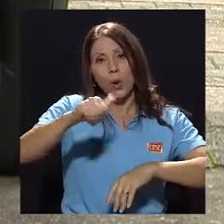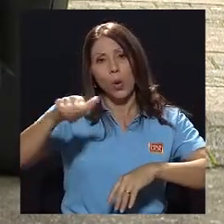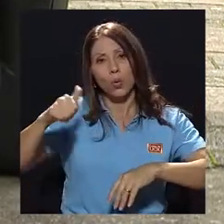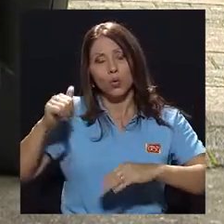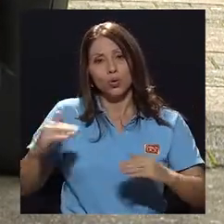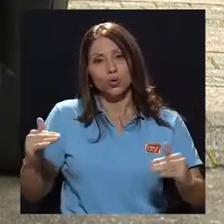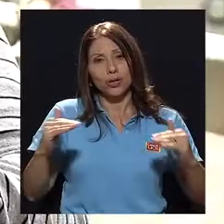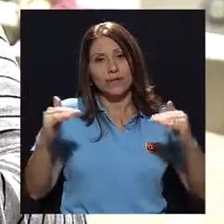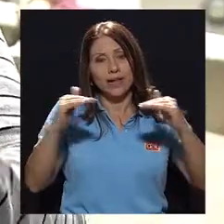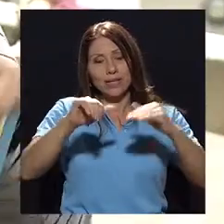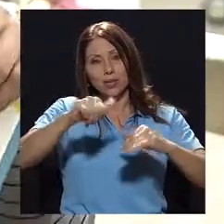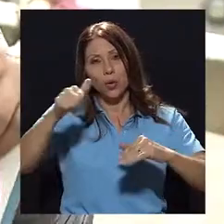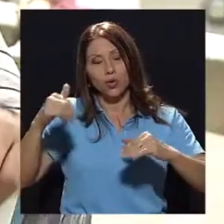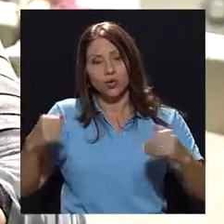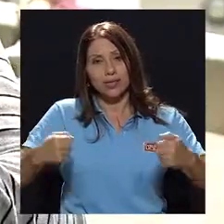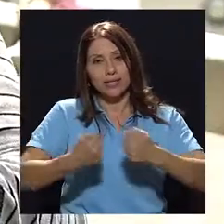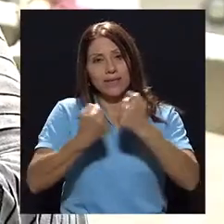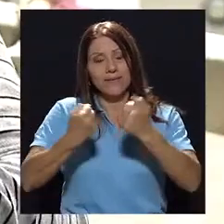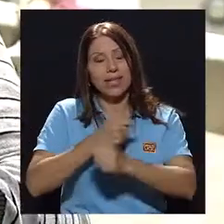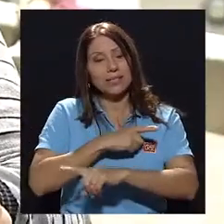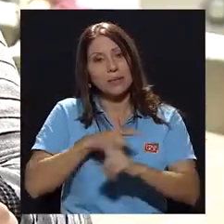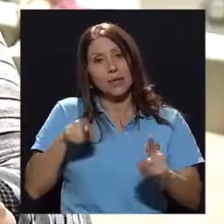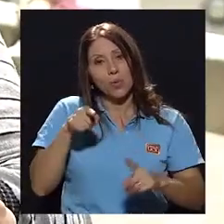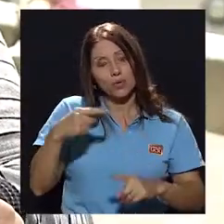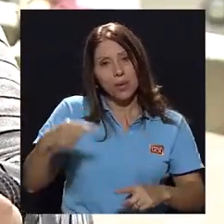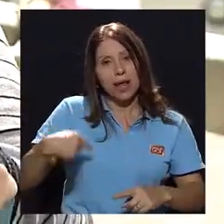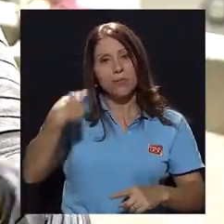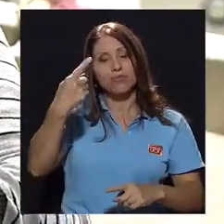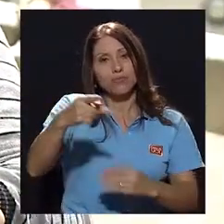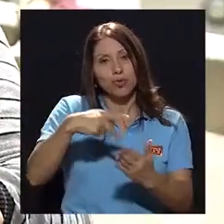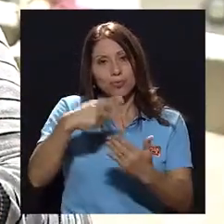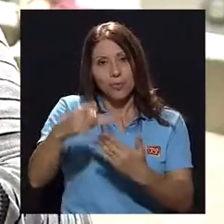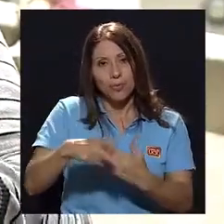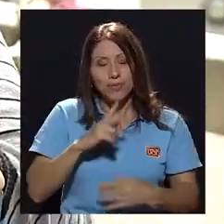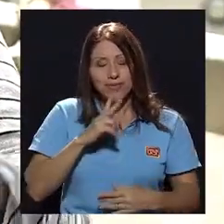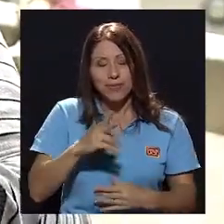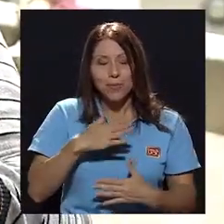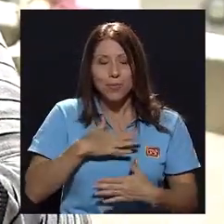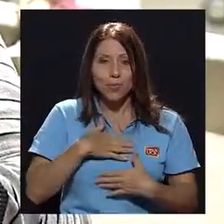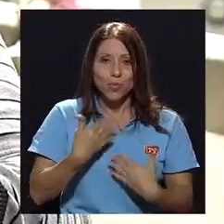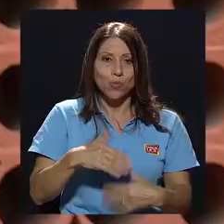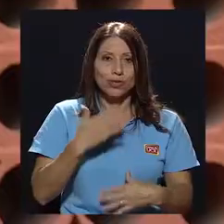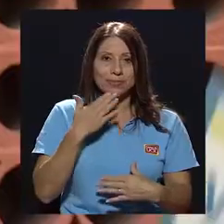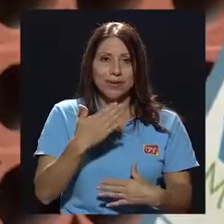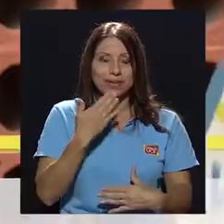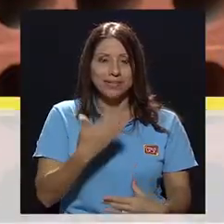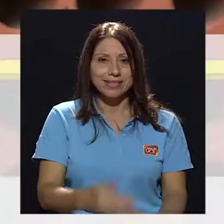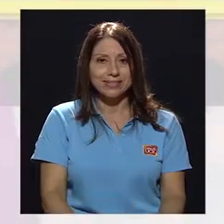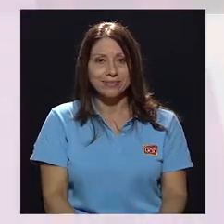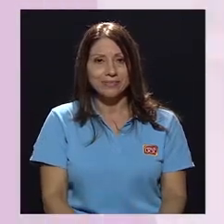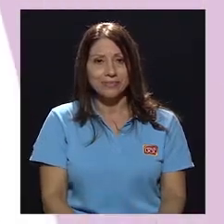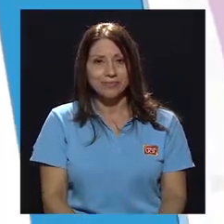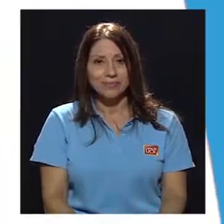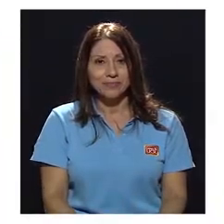niveles y los otros desafíos, pero yo creo que quedará para un próximo programa. De que muchísimas gracias. A ver.